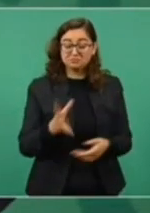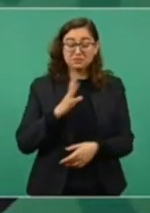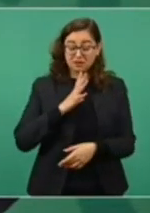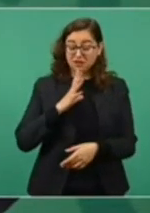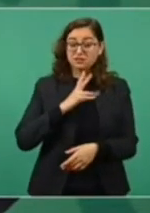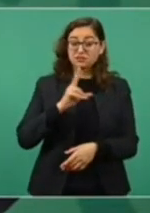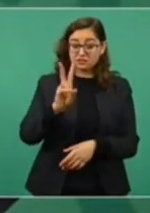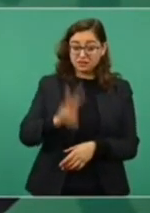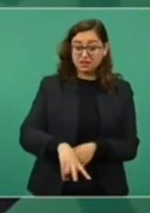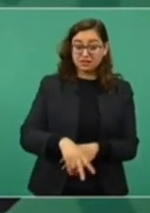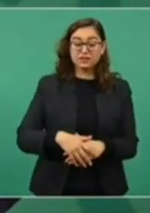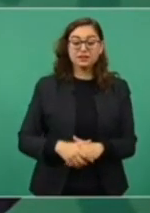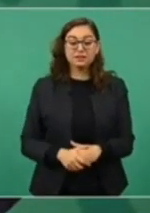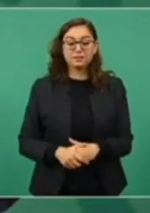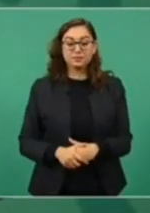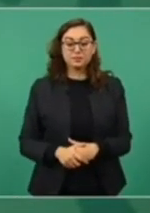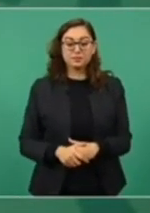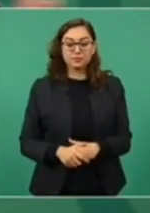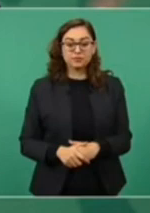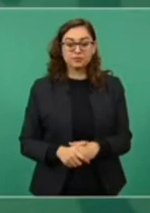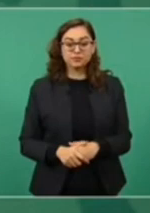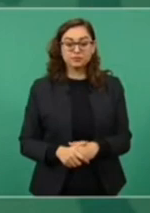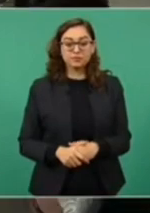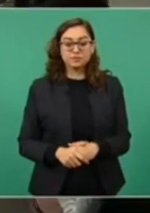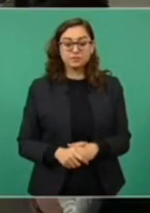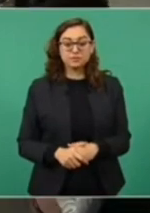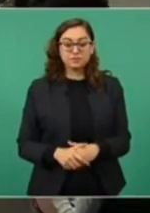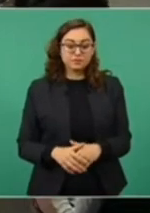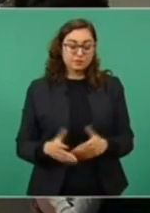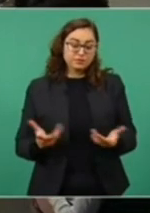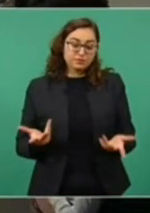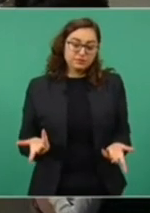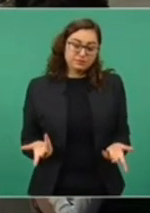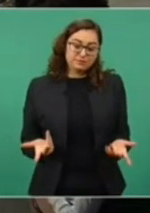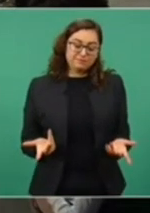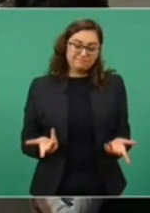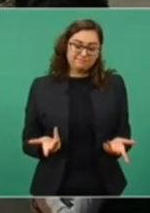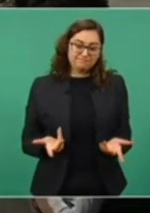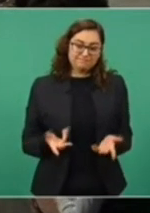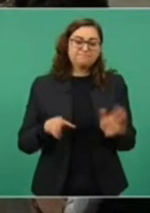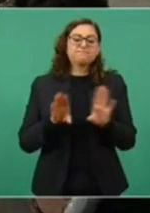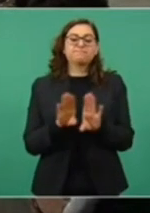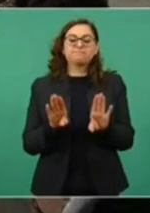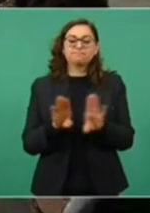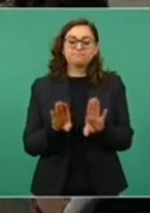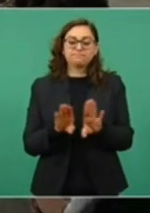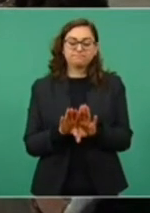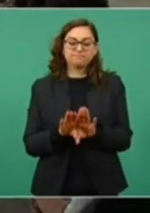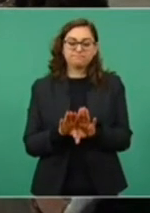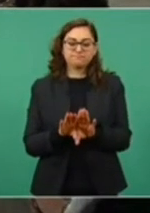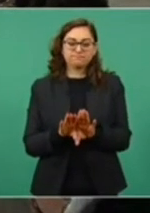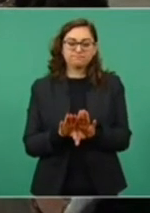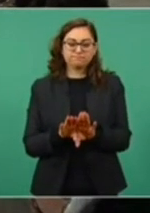Entonces, imagínense si nos…